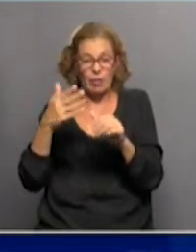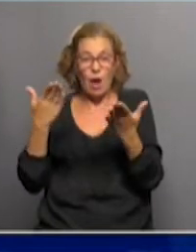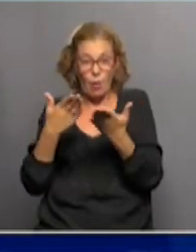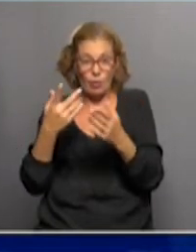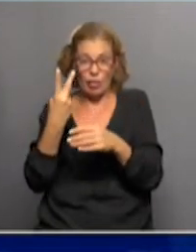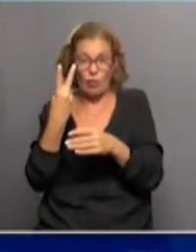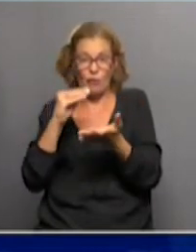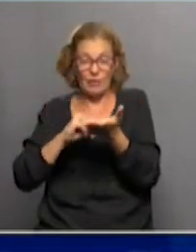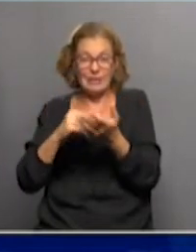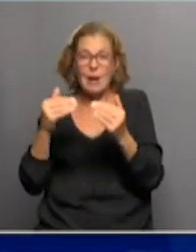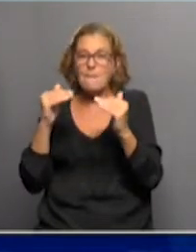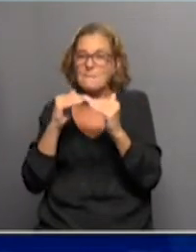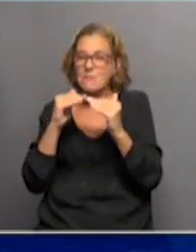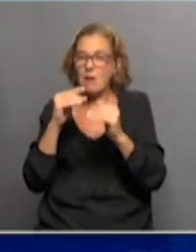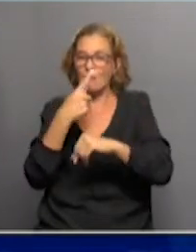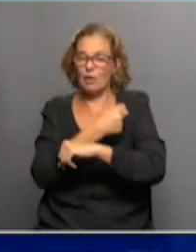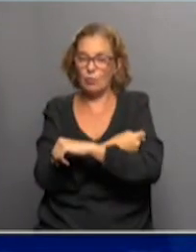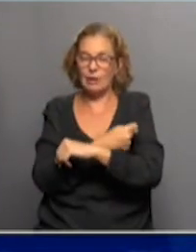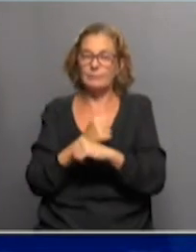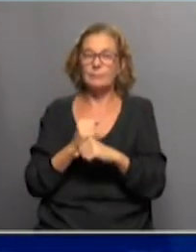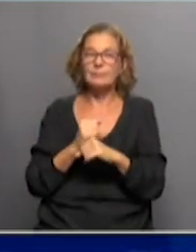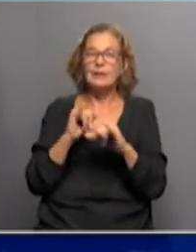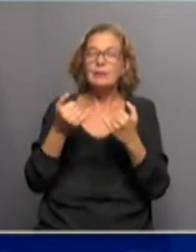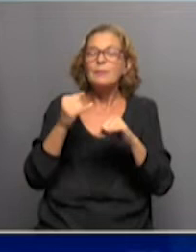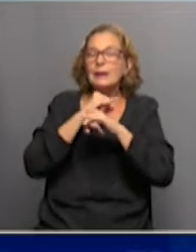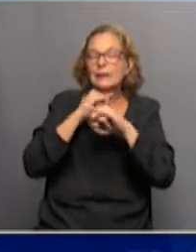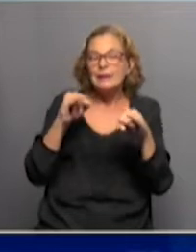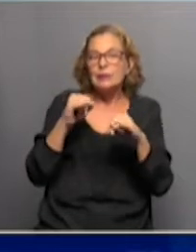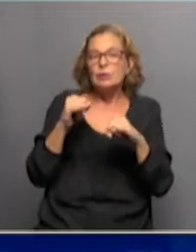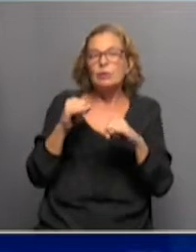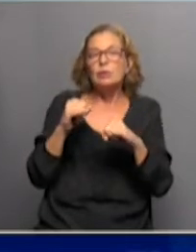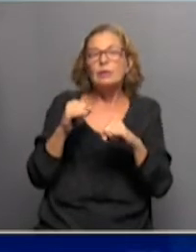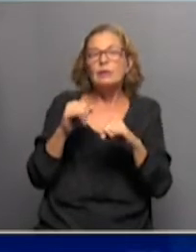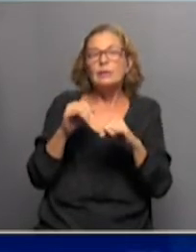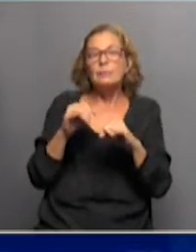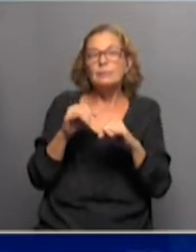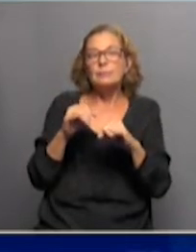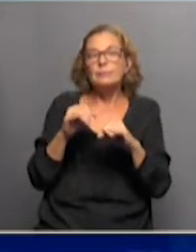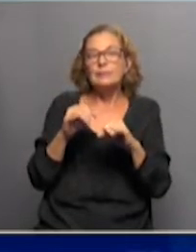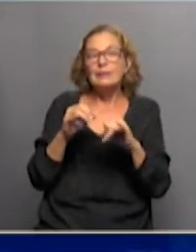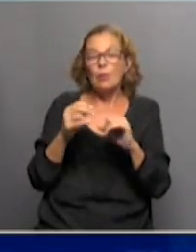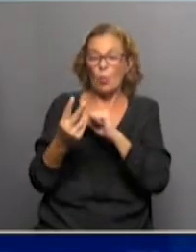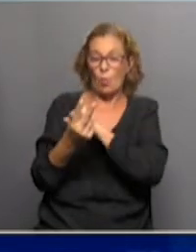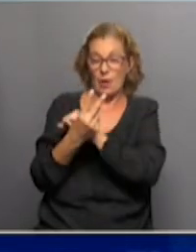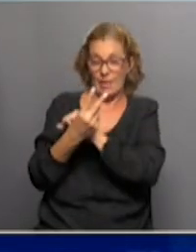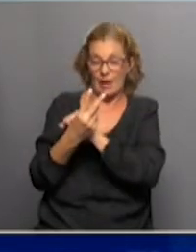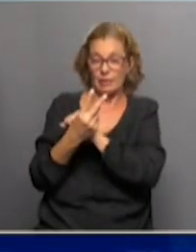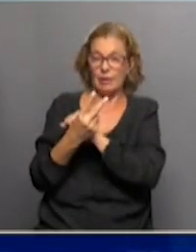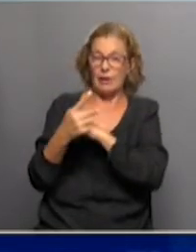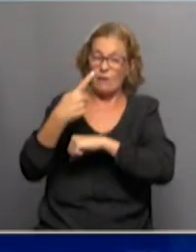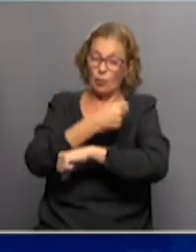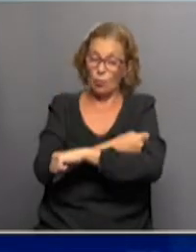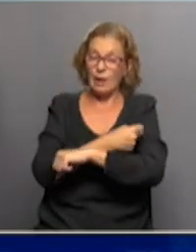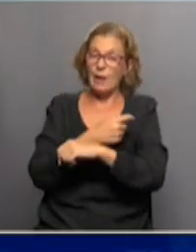les digo. Adriana, ya para ir cerrando, ¿no? Lograr la inmunidad va a llevar varios meses, esa